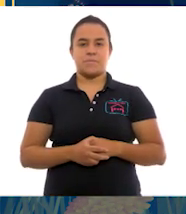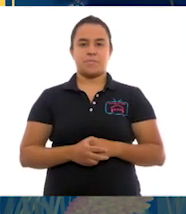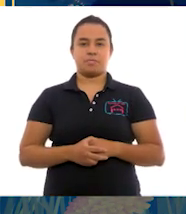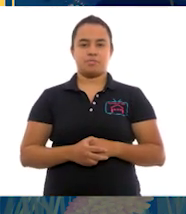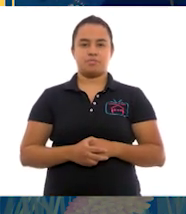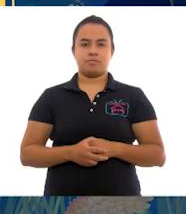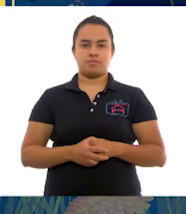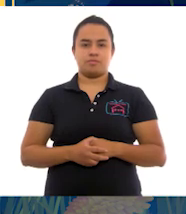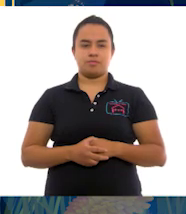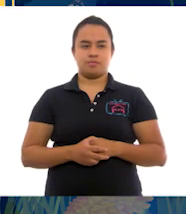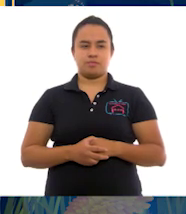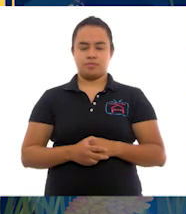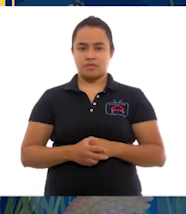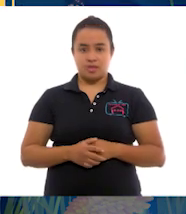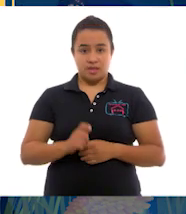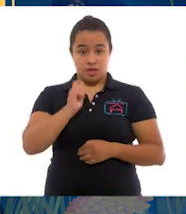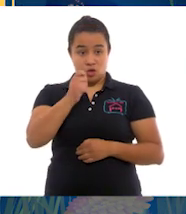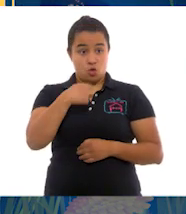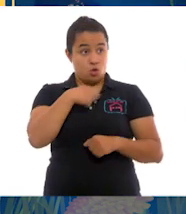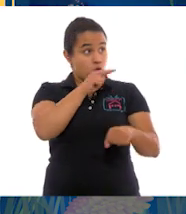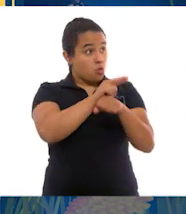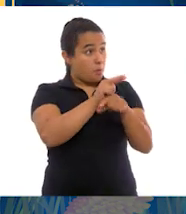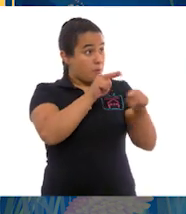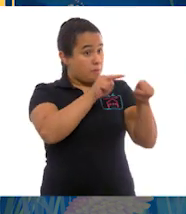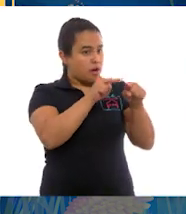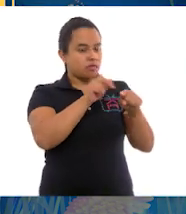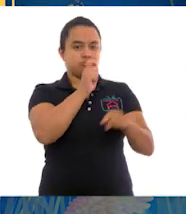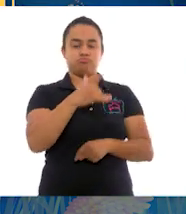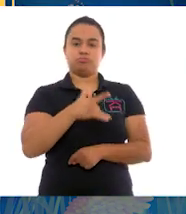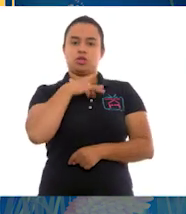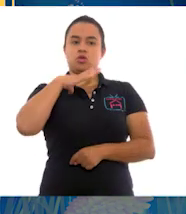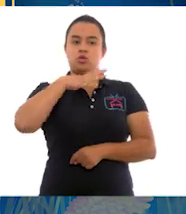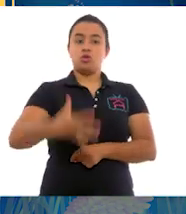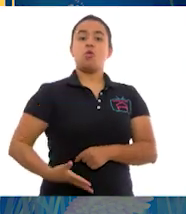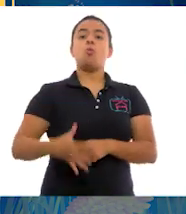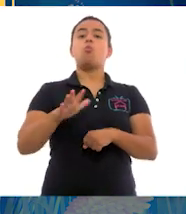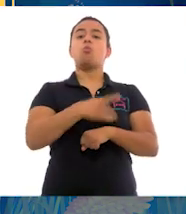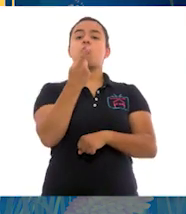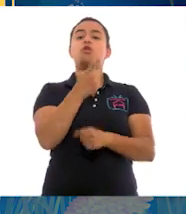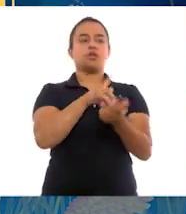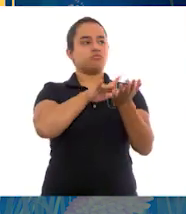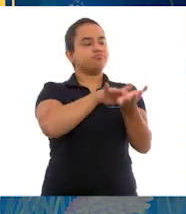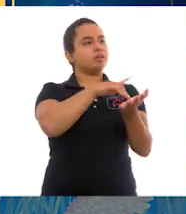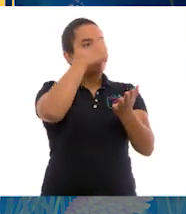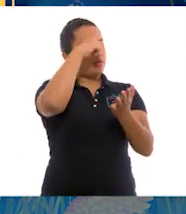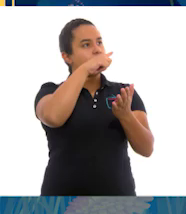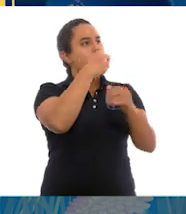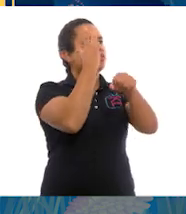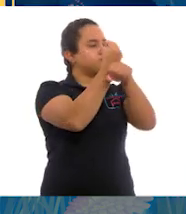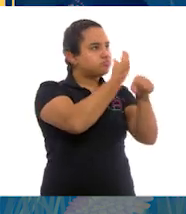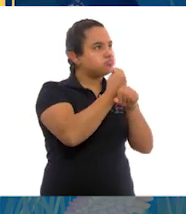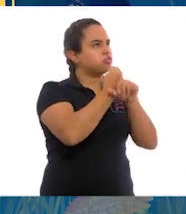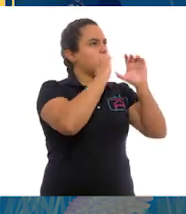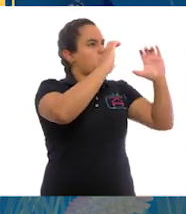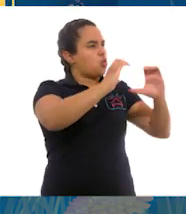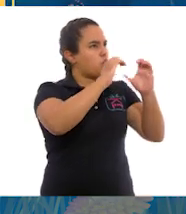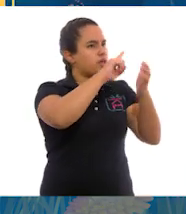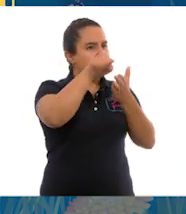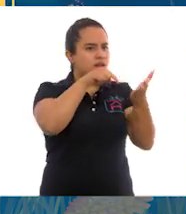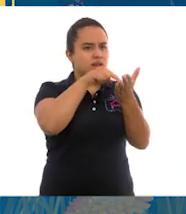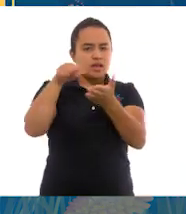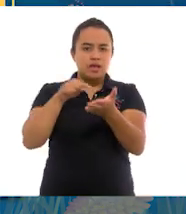El guardaparque es motivo de orgullo, ya que se contribuye al mantenimiento y la conservación de los servicios